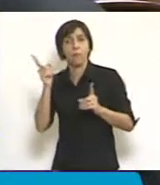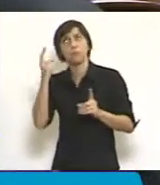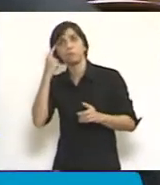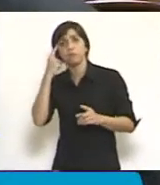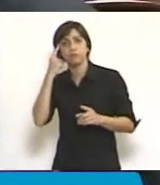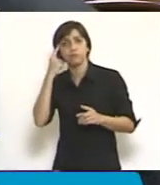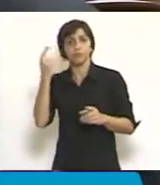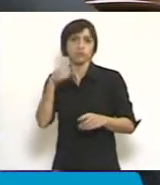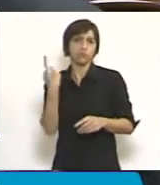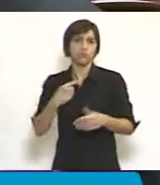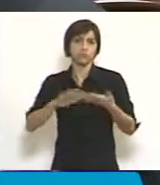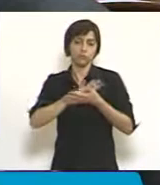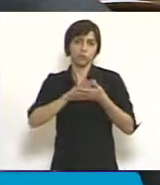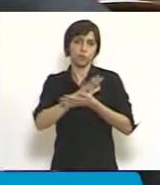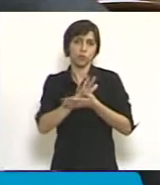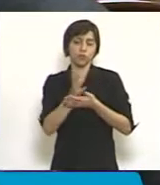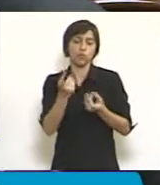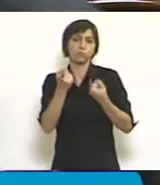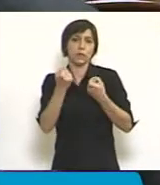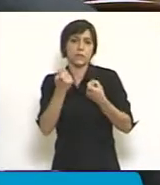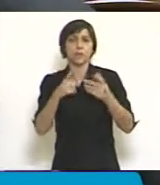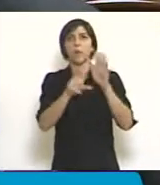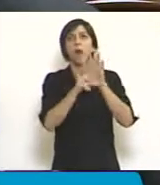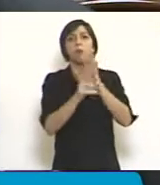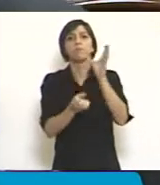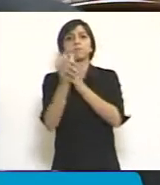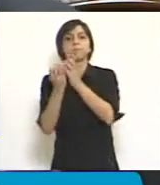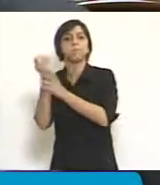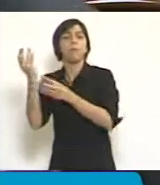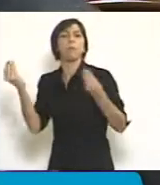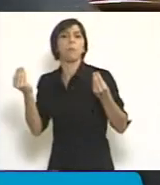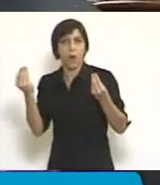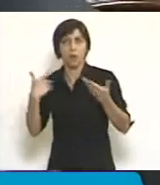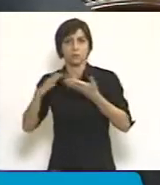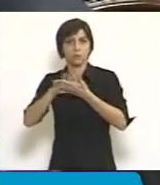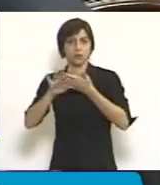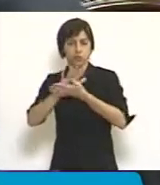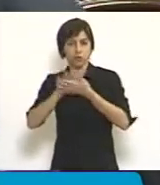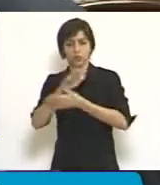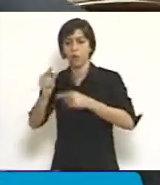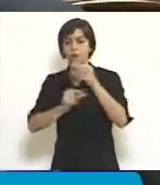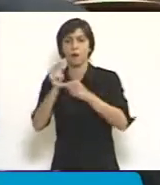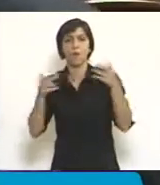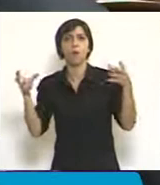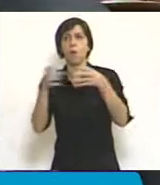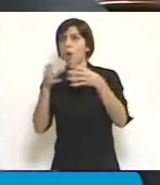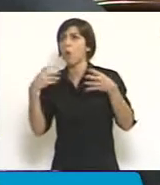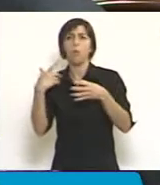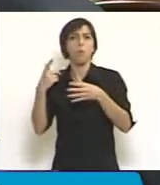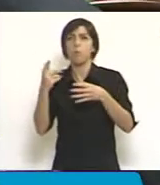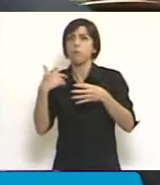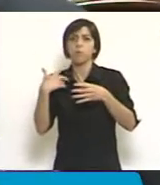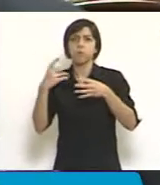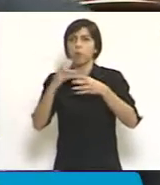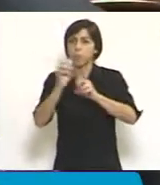intentar resolver con estas leyes, las redes delictivas se complejizan, incorporan tecnología, se